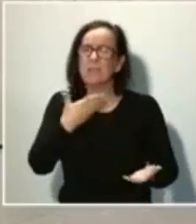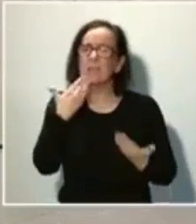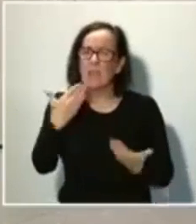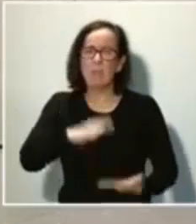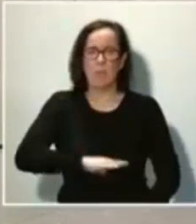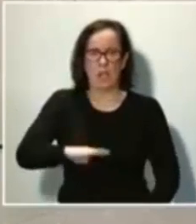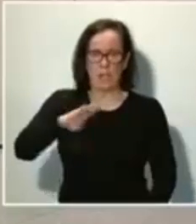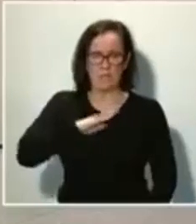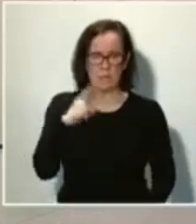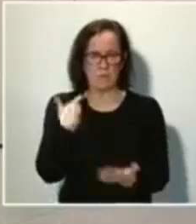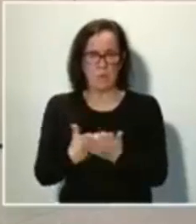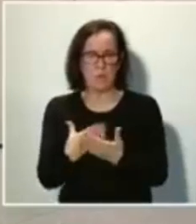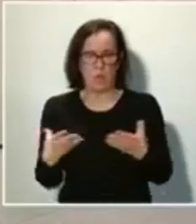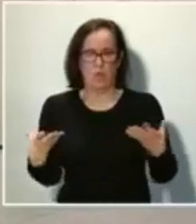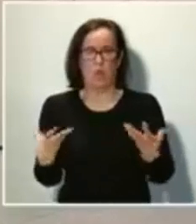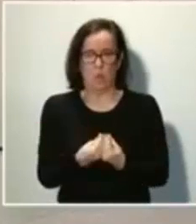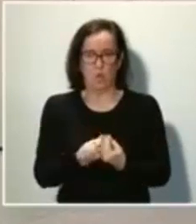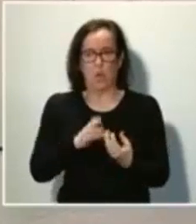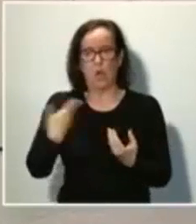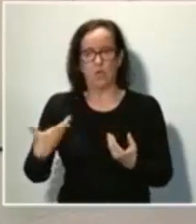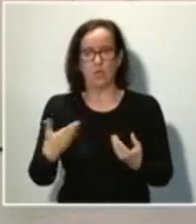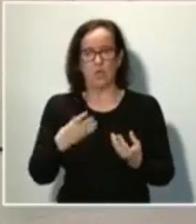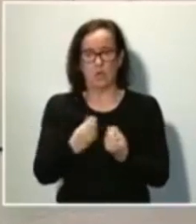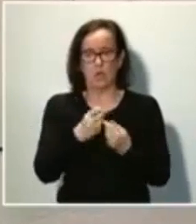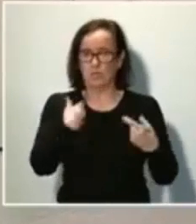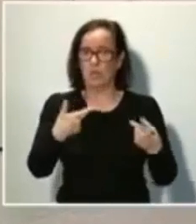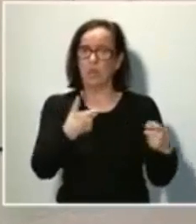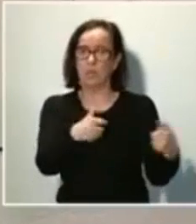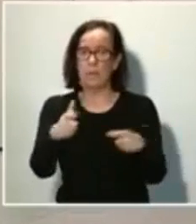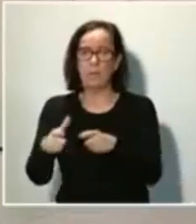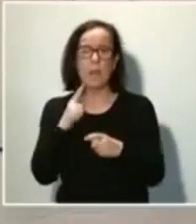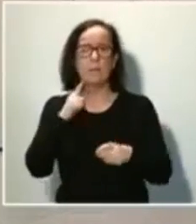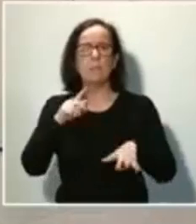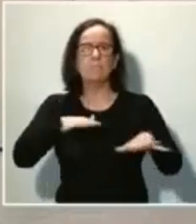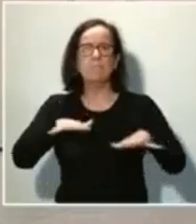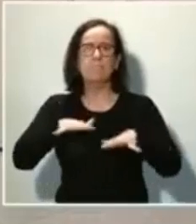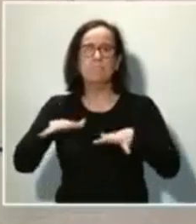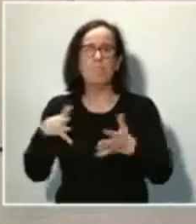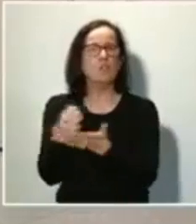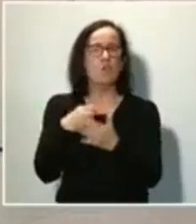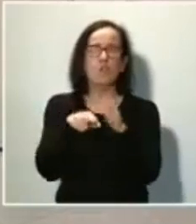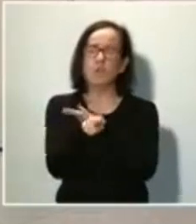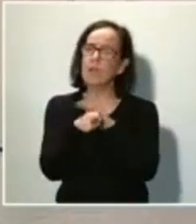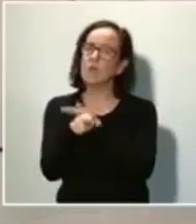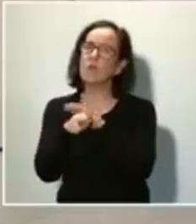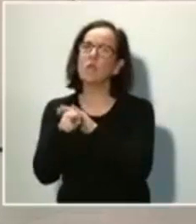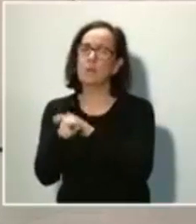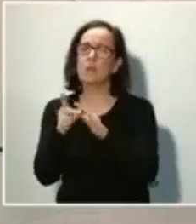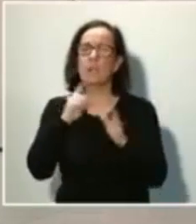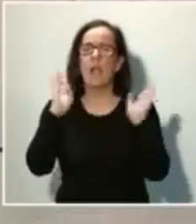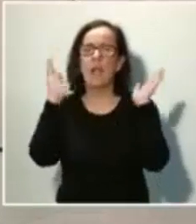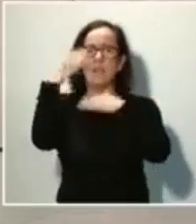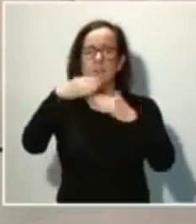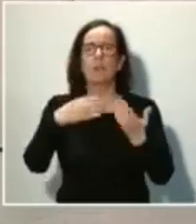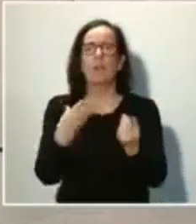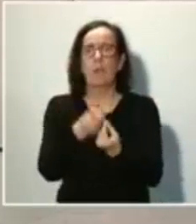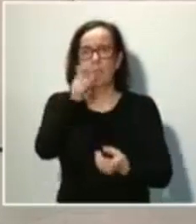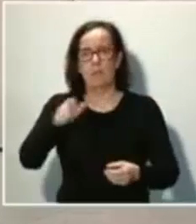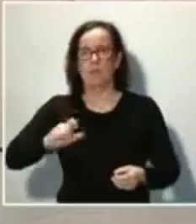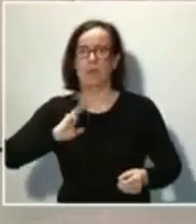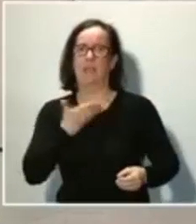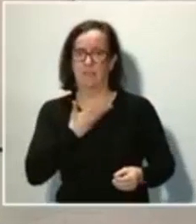para trabajar conjuntamente con otros departamentos del Gobierno y para movilizar todos los recursos disponibles para atender a todas las personas afectadas.